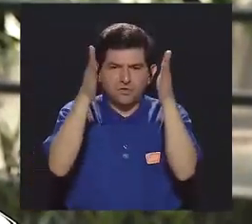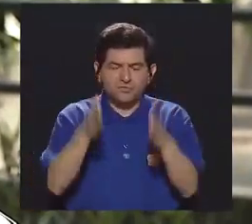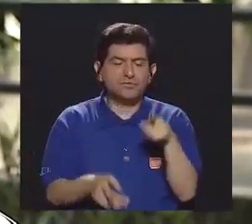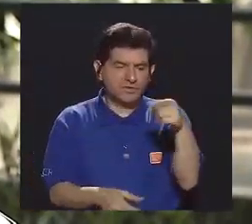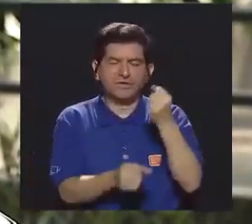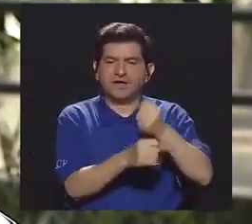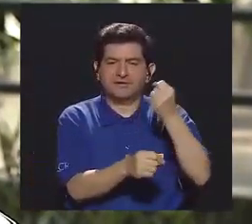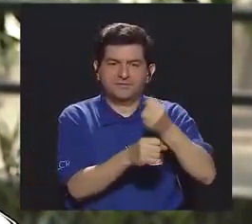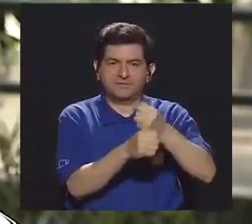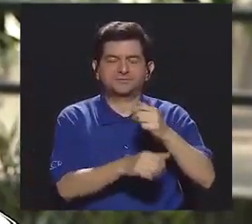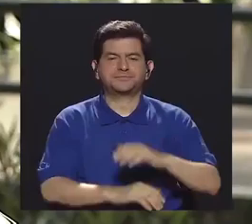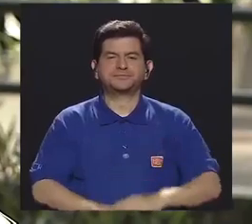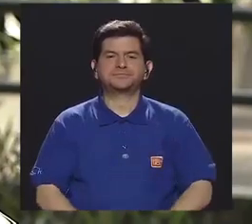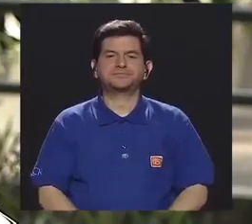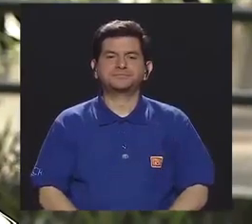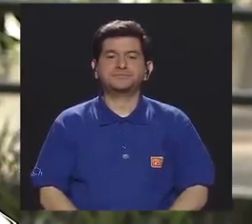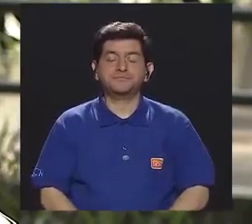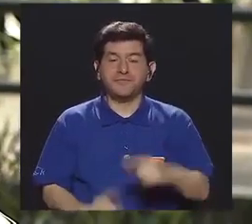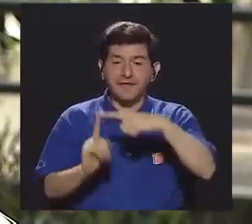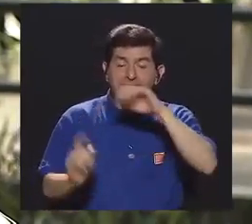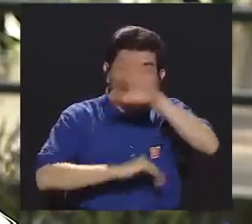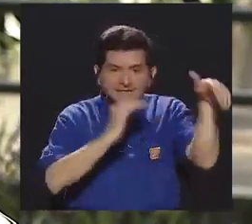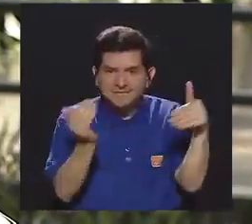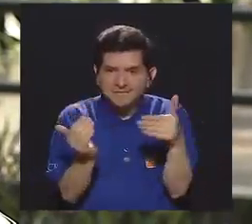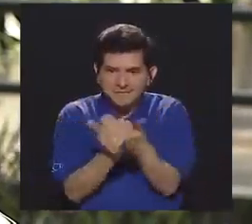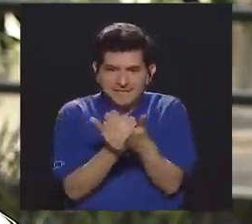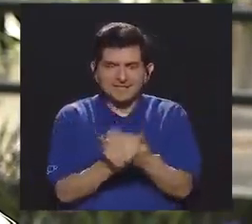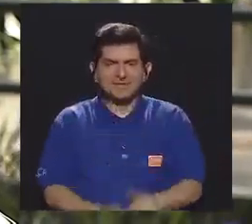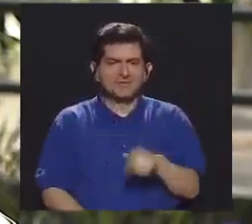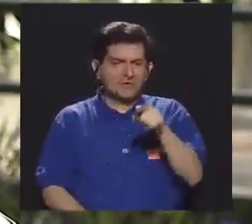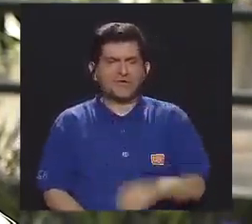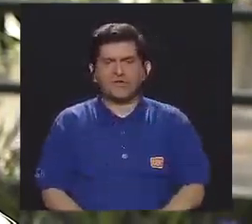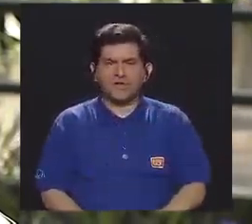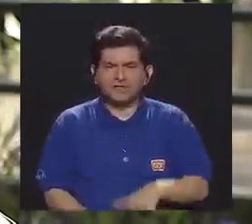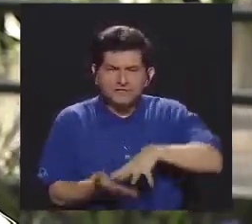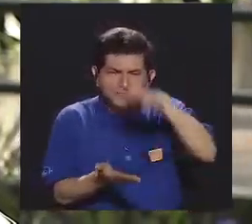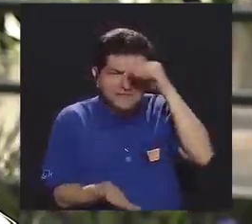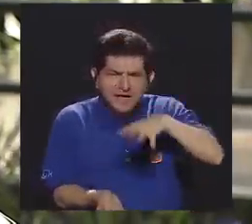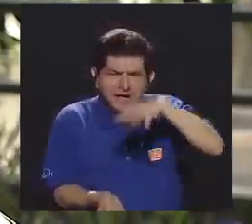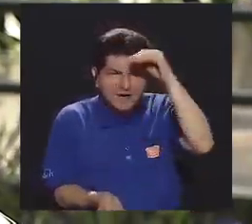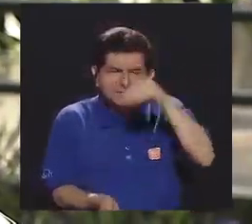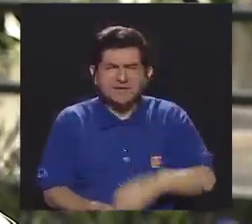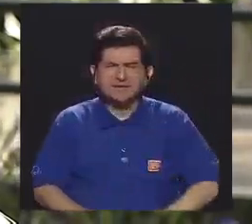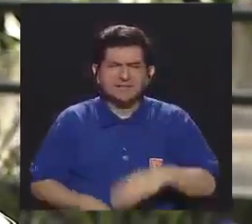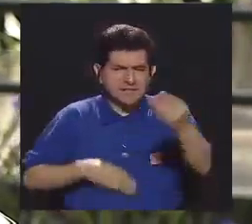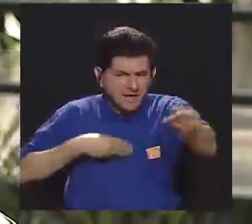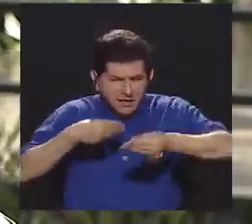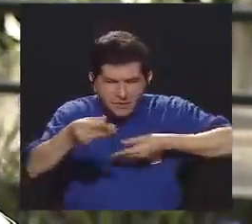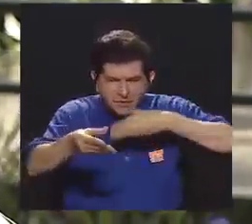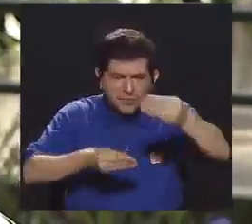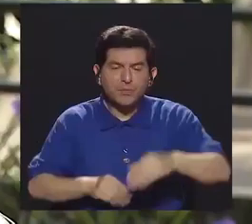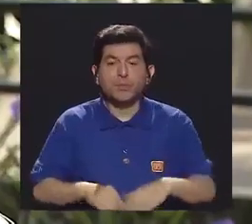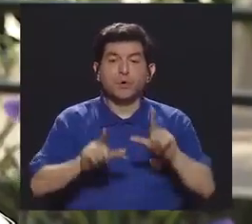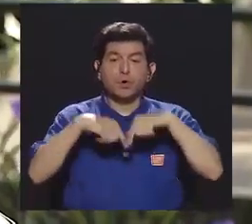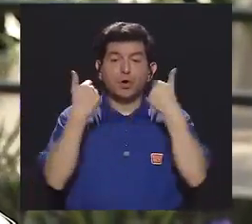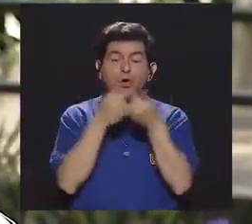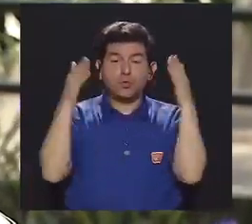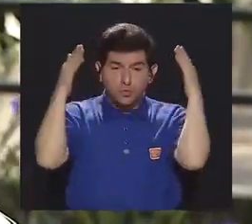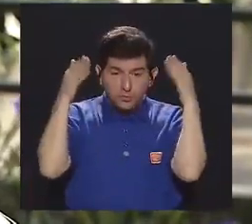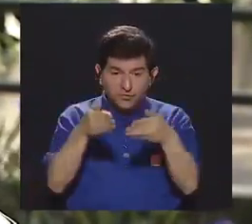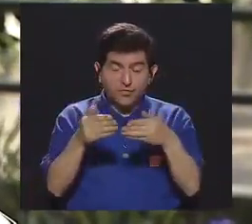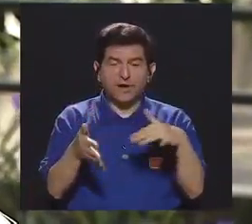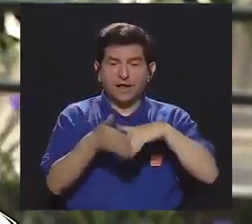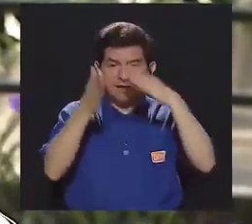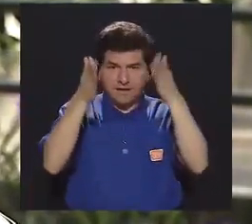con los funcionarios que trabajan ahí, ¿verdad? Entonces, a partir de todo este interaprendizaje que se fue dando, después mediante grupos